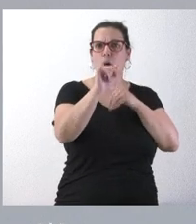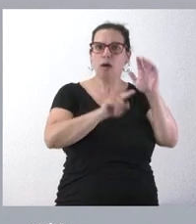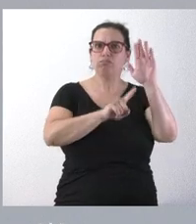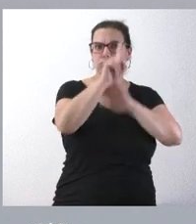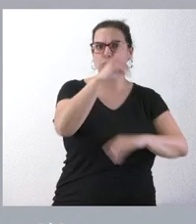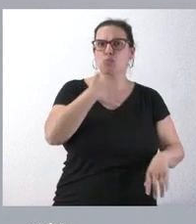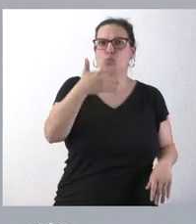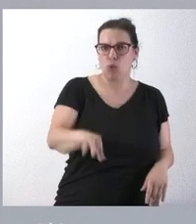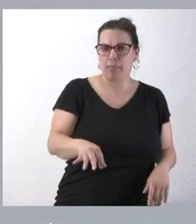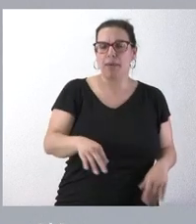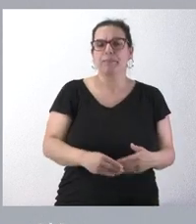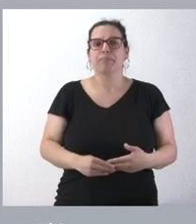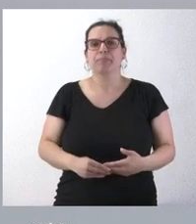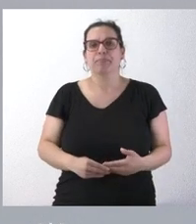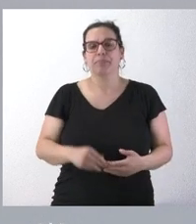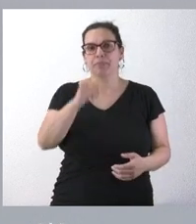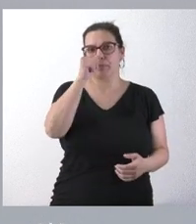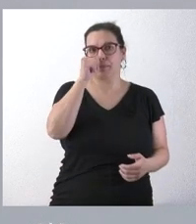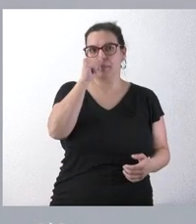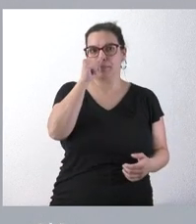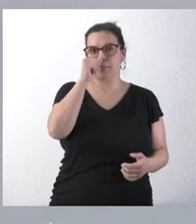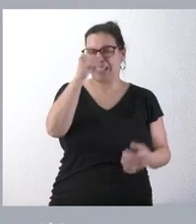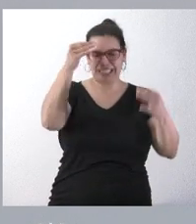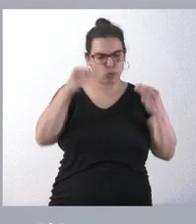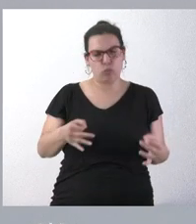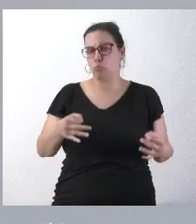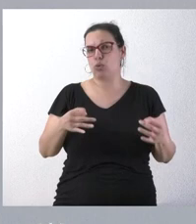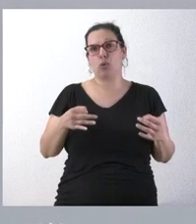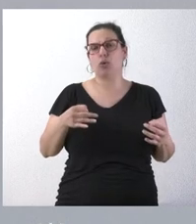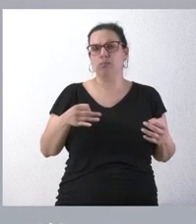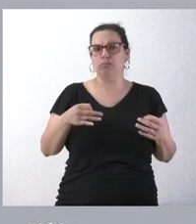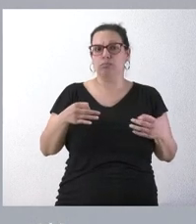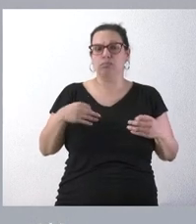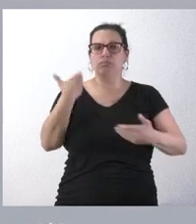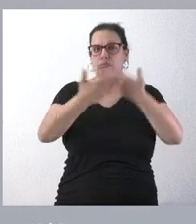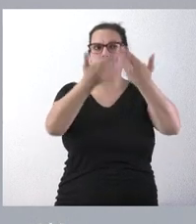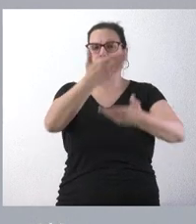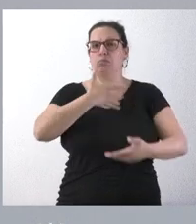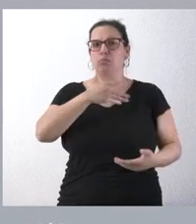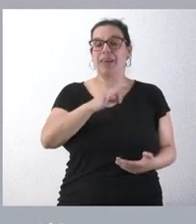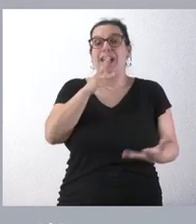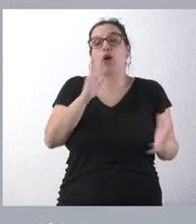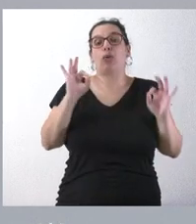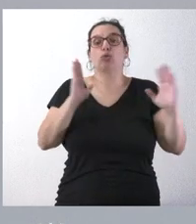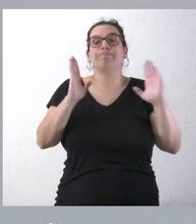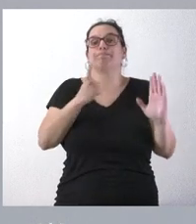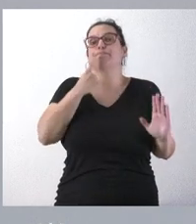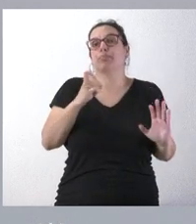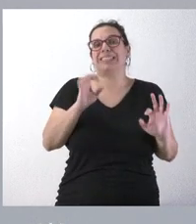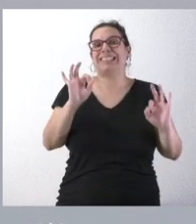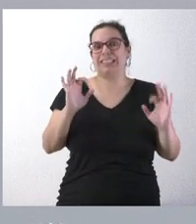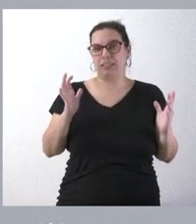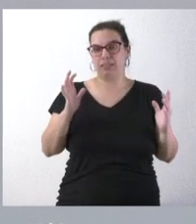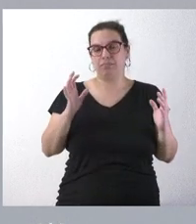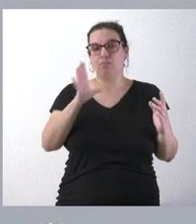y técnico, que puede tener y que va a tener seguro viabilidad financiera en el futuro y que tiene ahora una dificultad concreta como